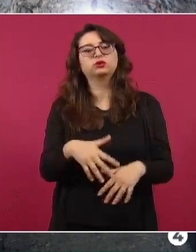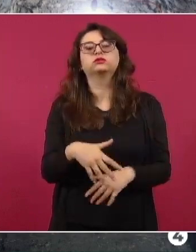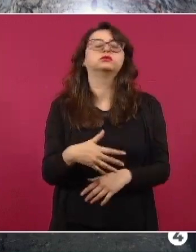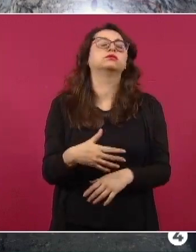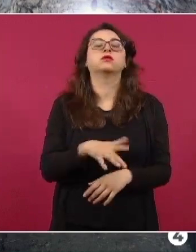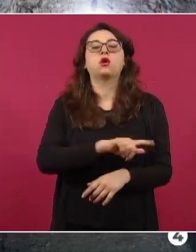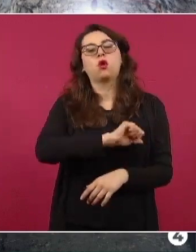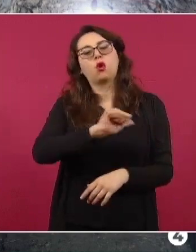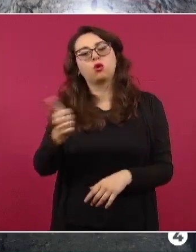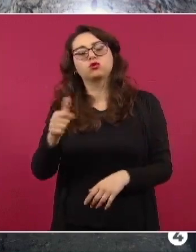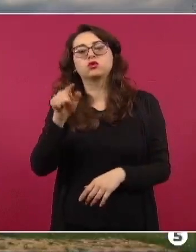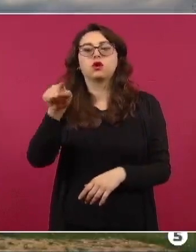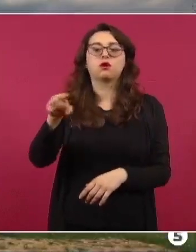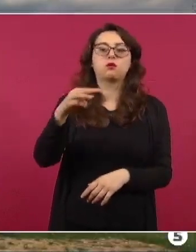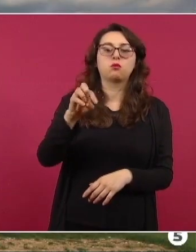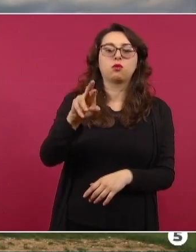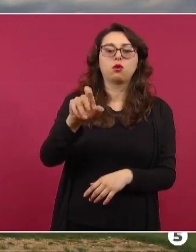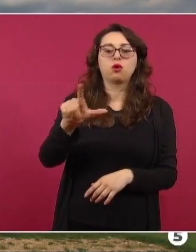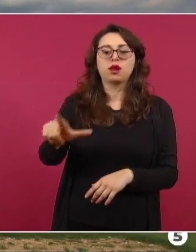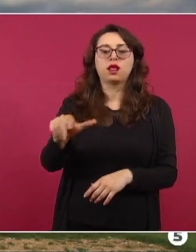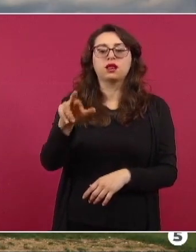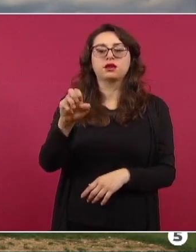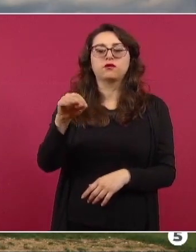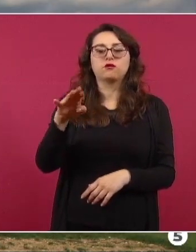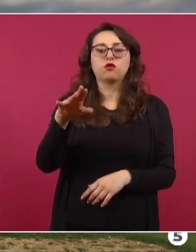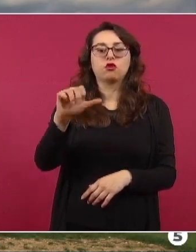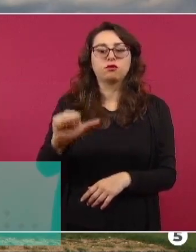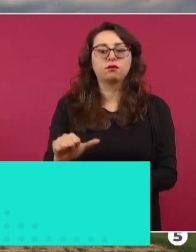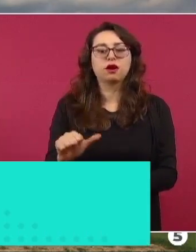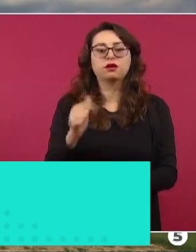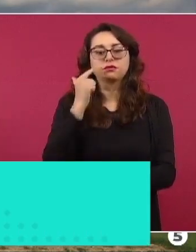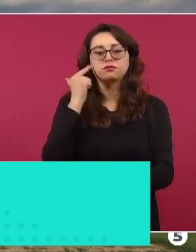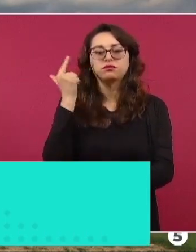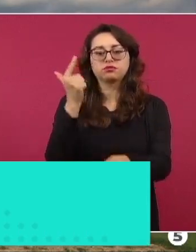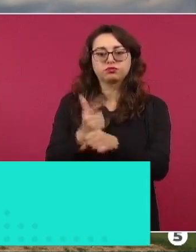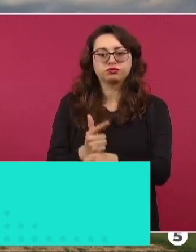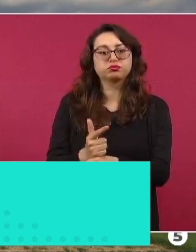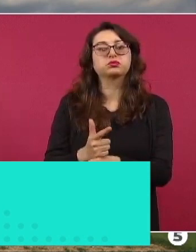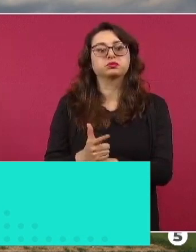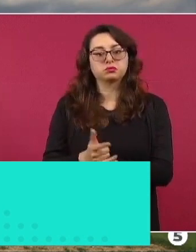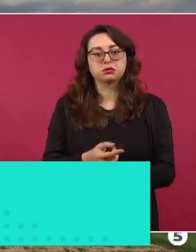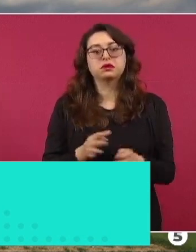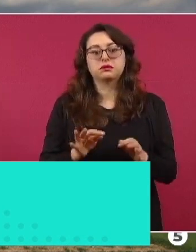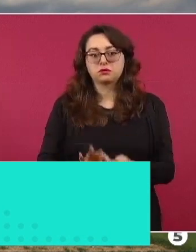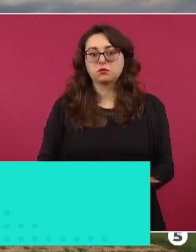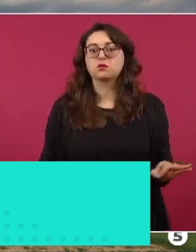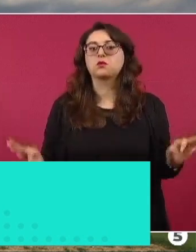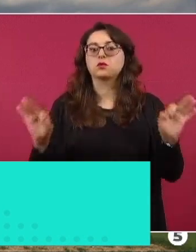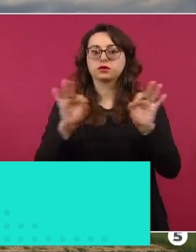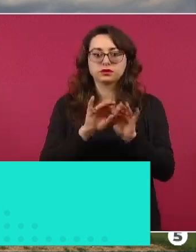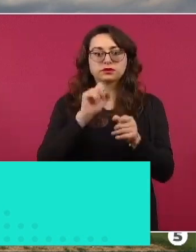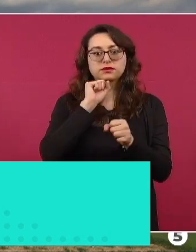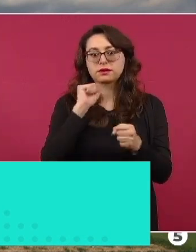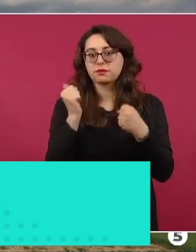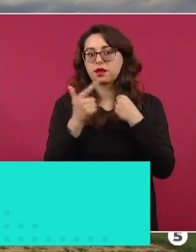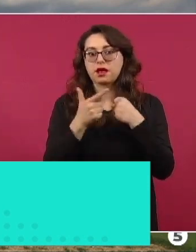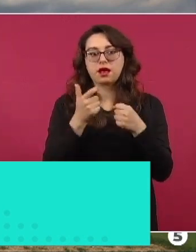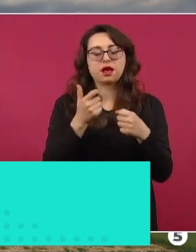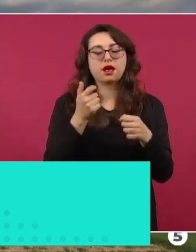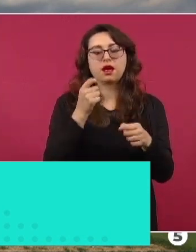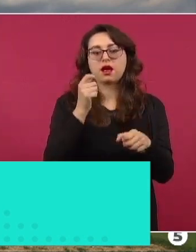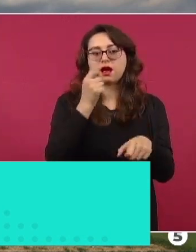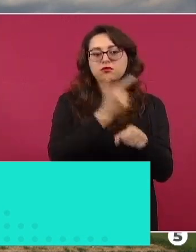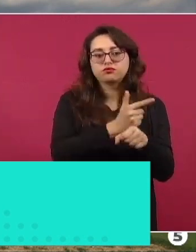En Moral Reforma Tabasco llevamos avances importantes en la investigación y